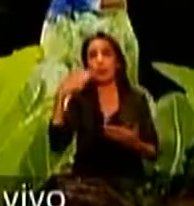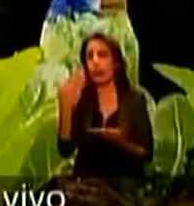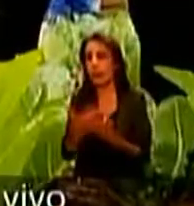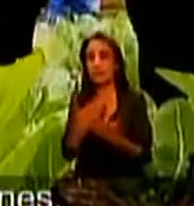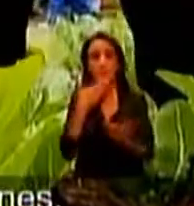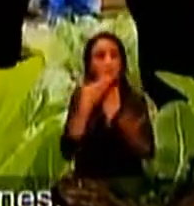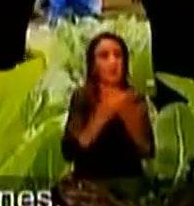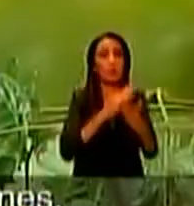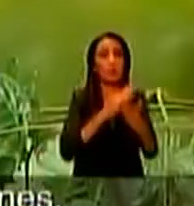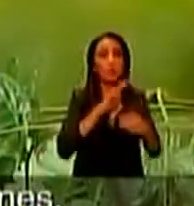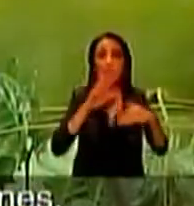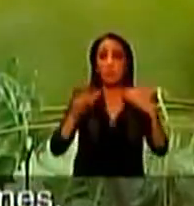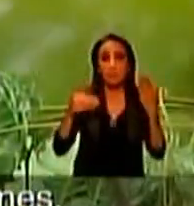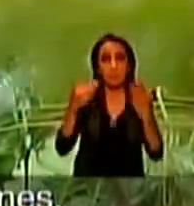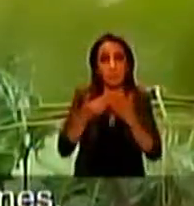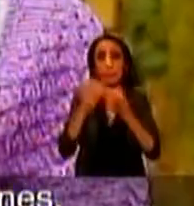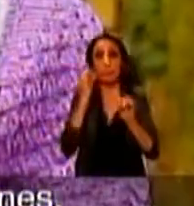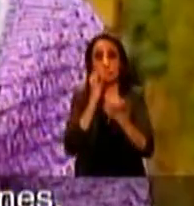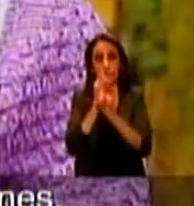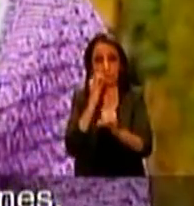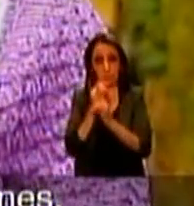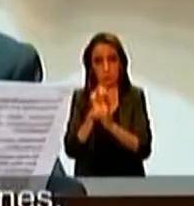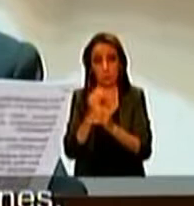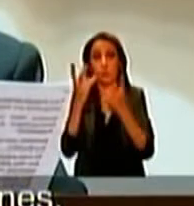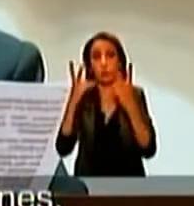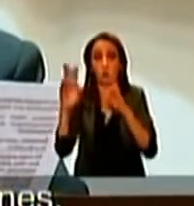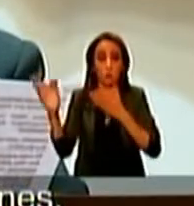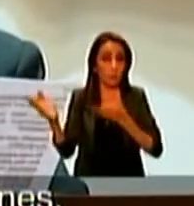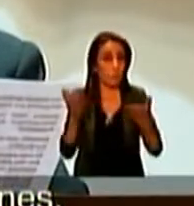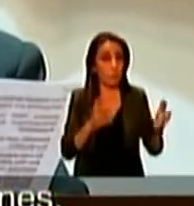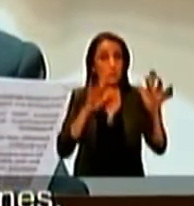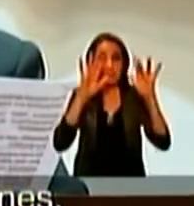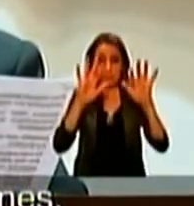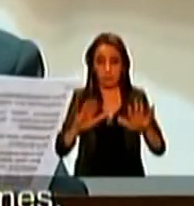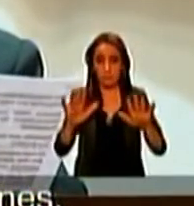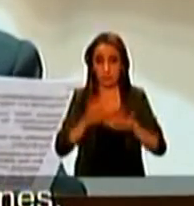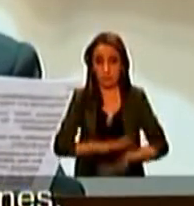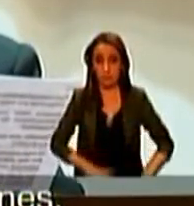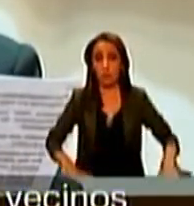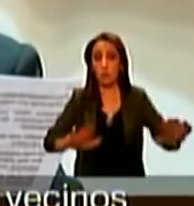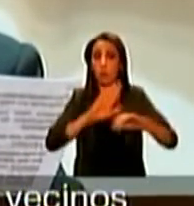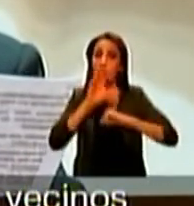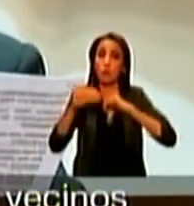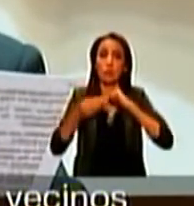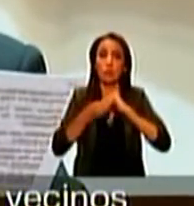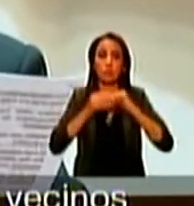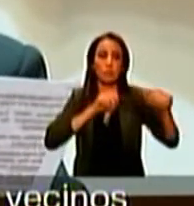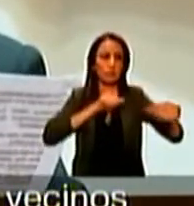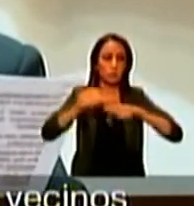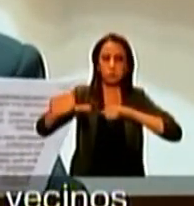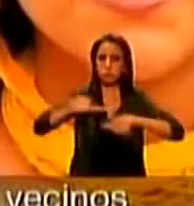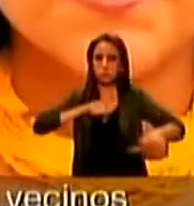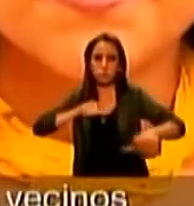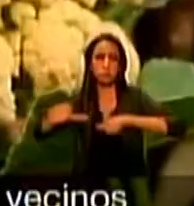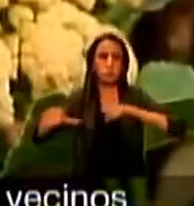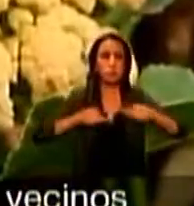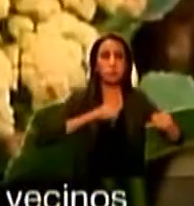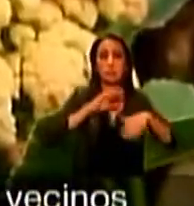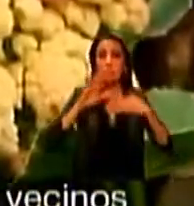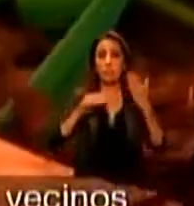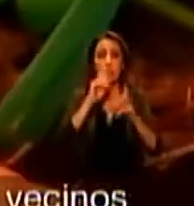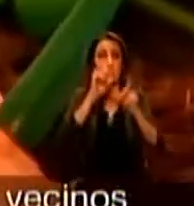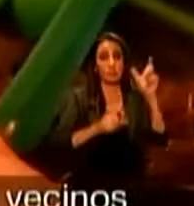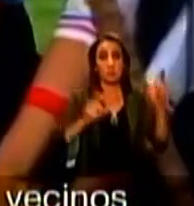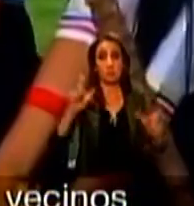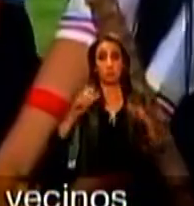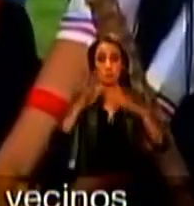a Dios y al apoyo de varias instituciones, entre ellas el MAE y sobre todo la autogestión de los vecinos